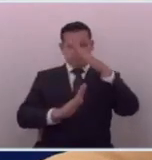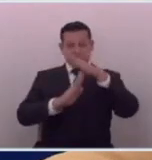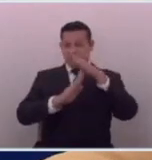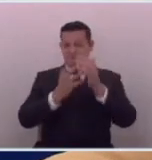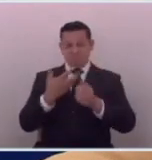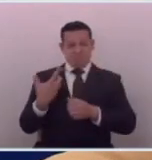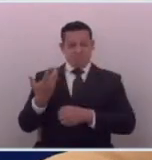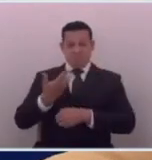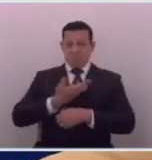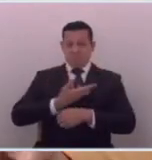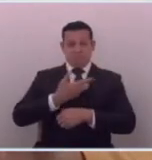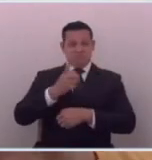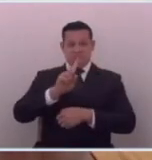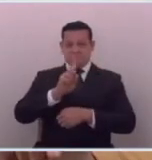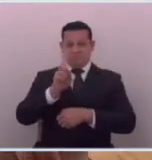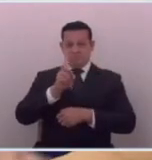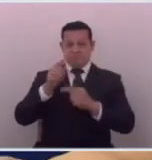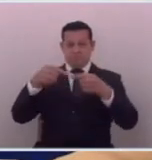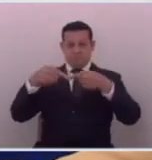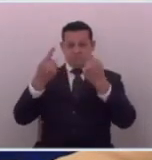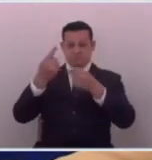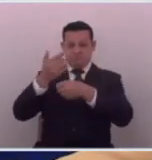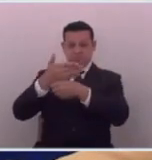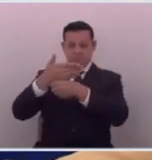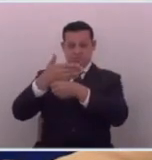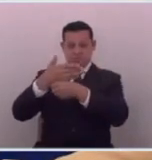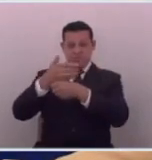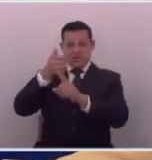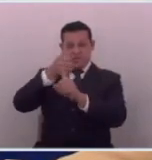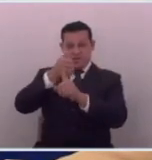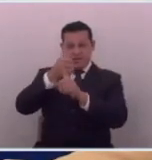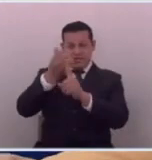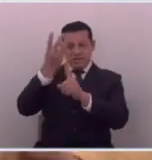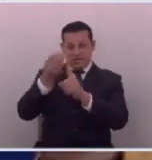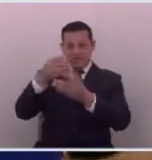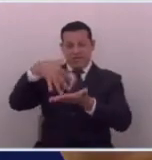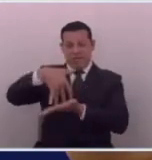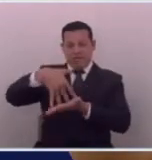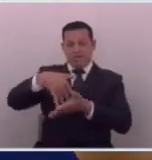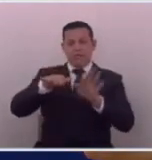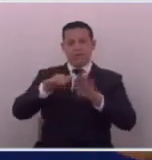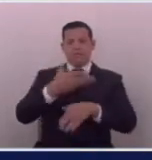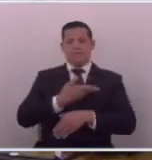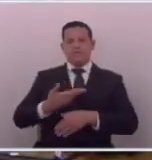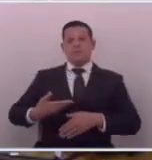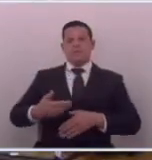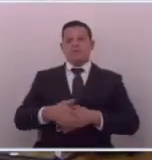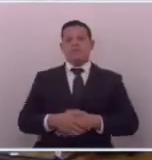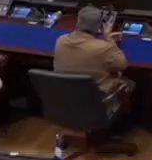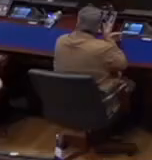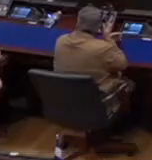detener por una oposición que cada día es más débil muchas gracias presidente